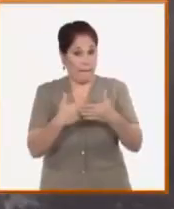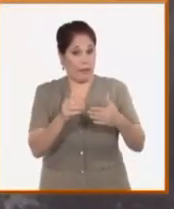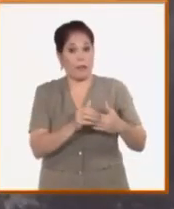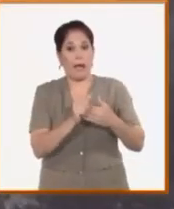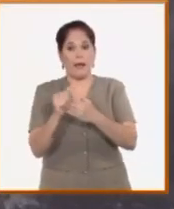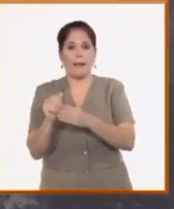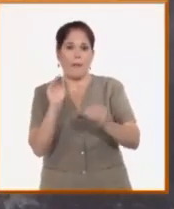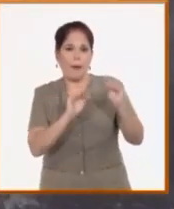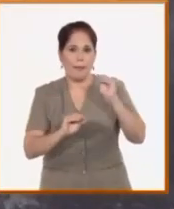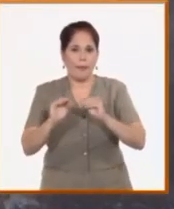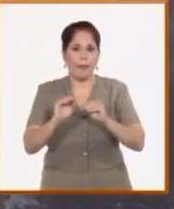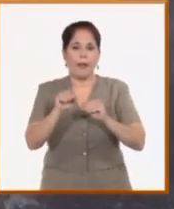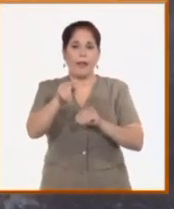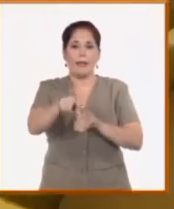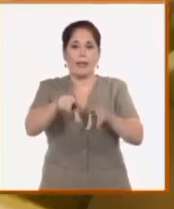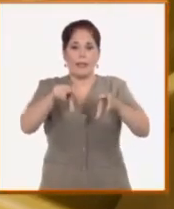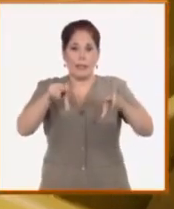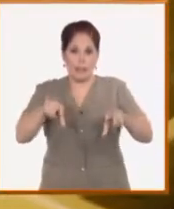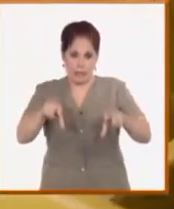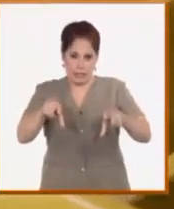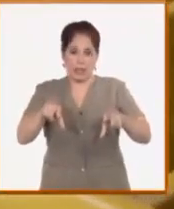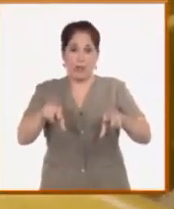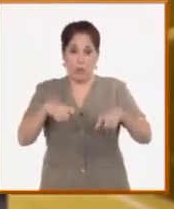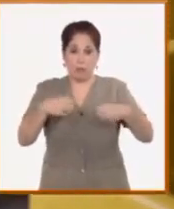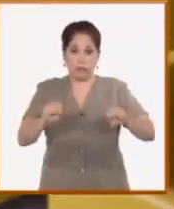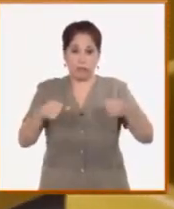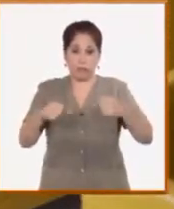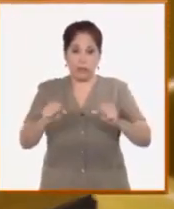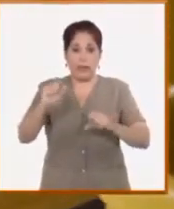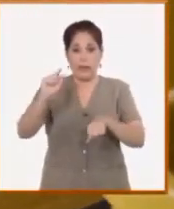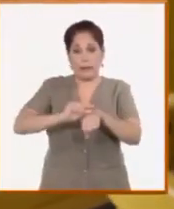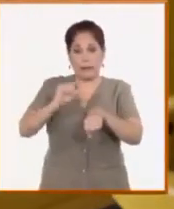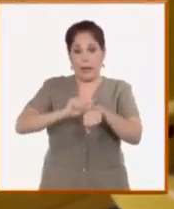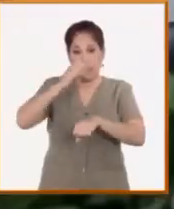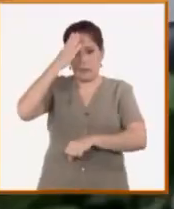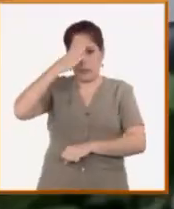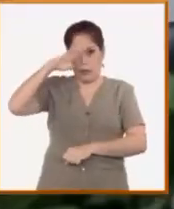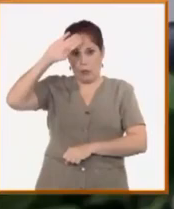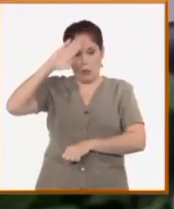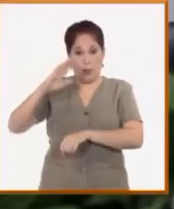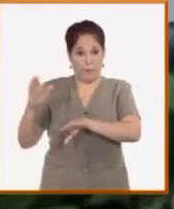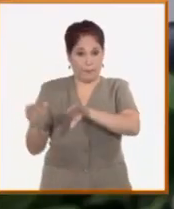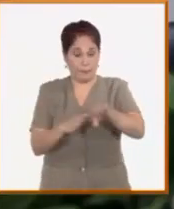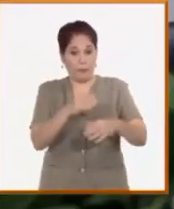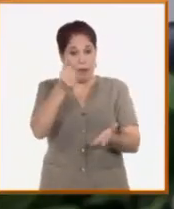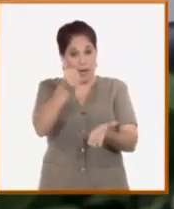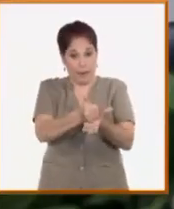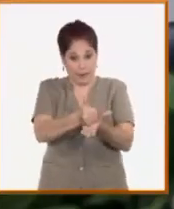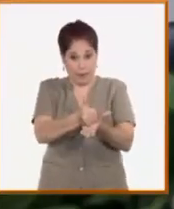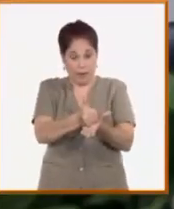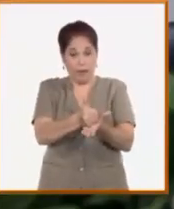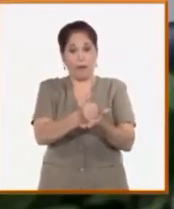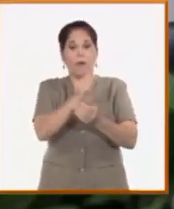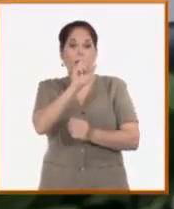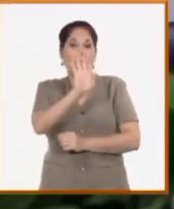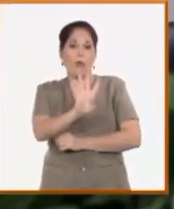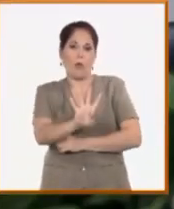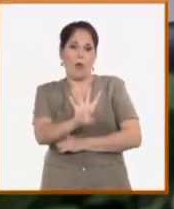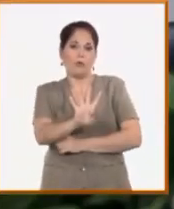ensamblaje de los triciclos eléctricos para la modalidad de Taxi Cuba. En la capital existen cuatro